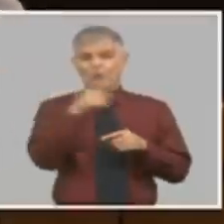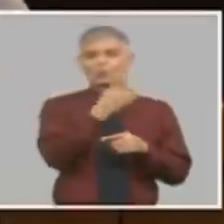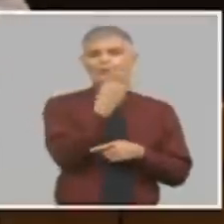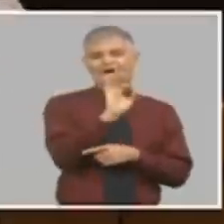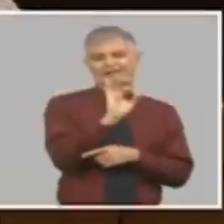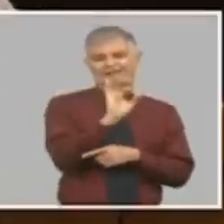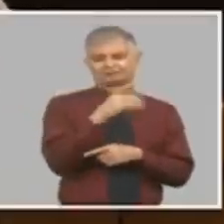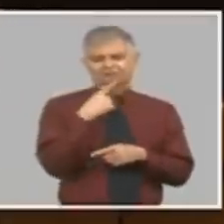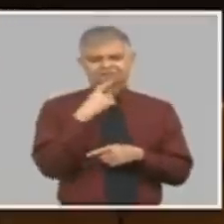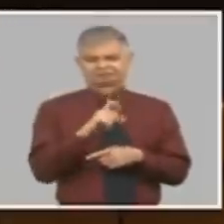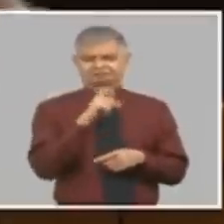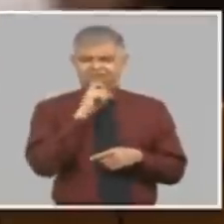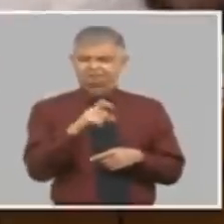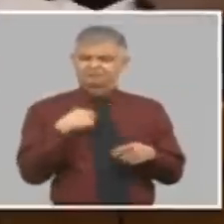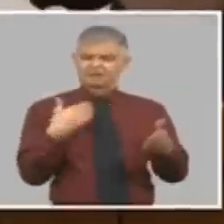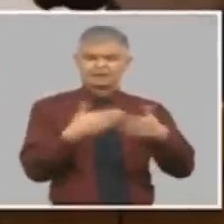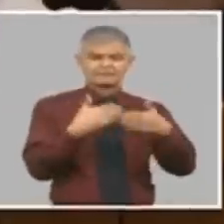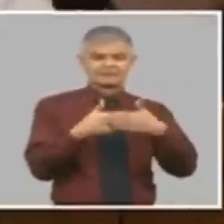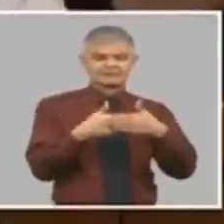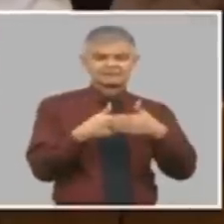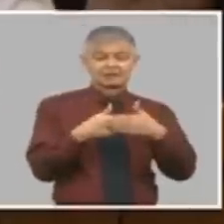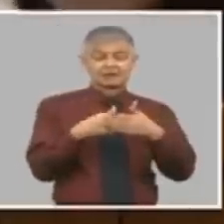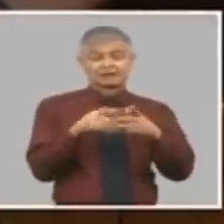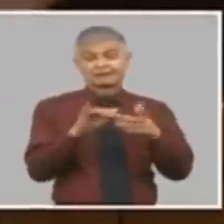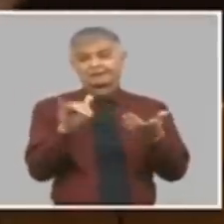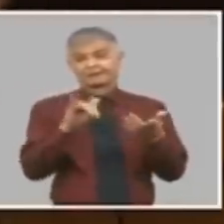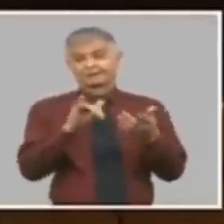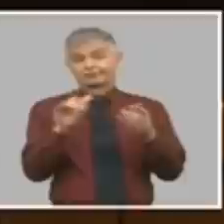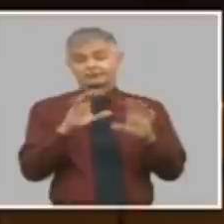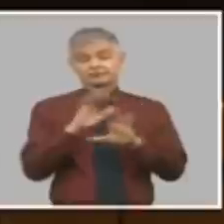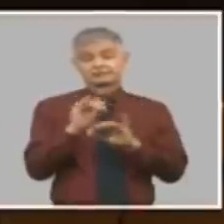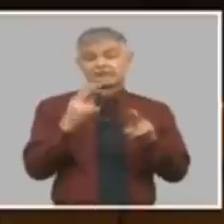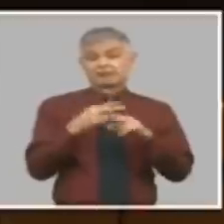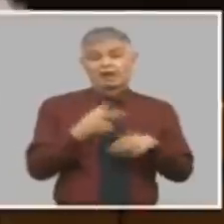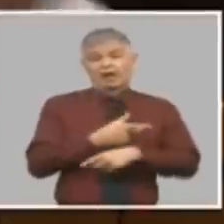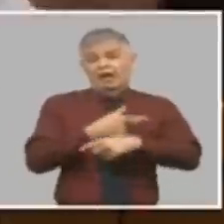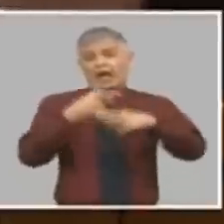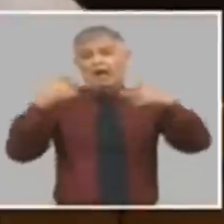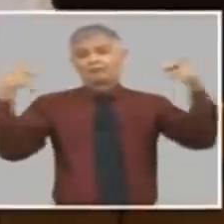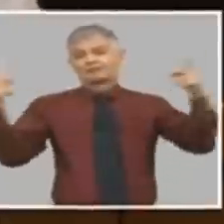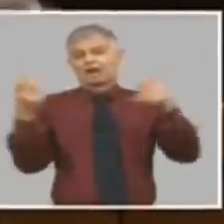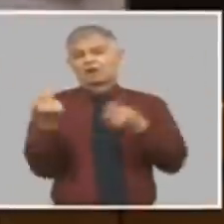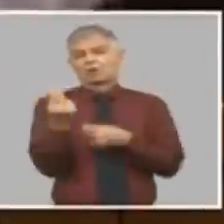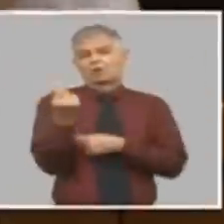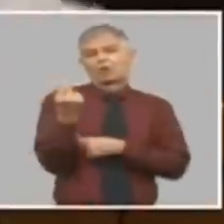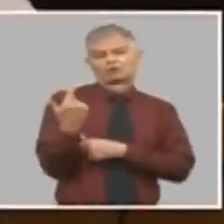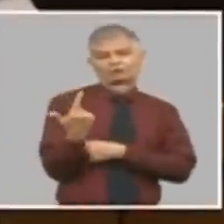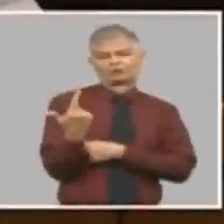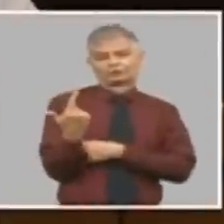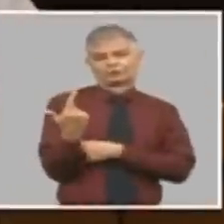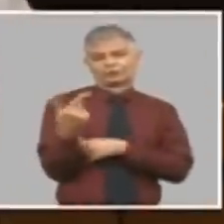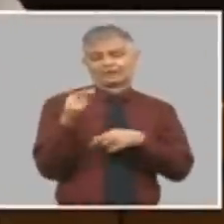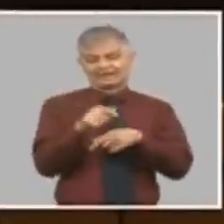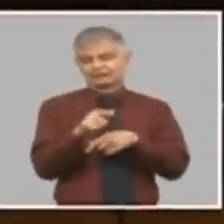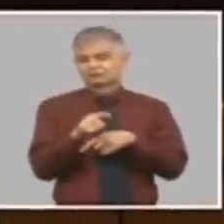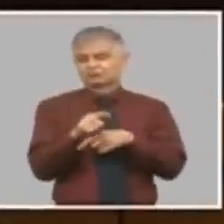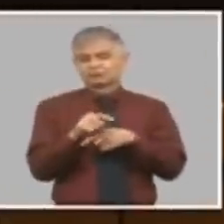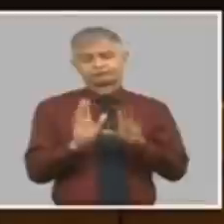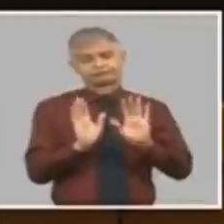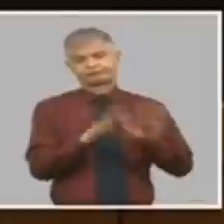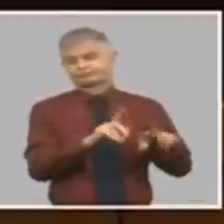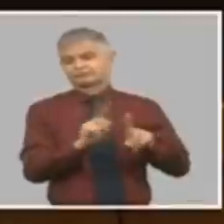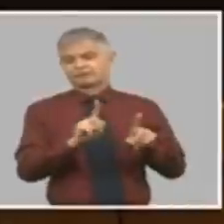las entidades traten de inflar los costos para sobre esa margen tener más utilidad eso hay que abandonarlo y empezaron los ajustes